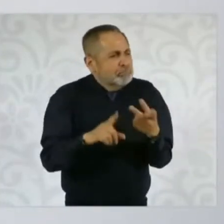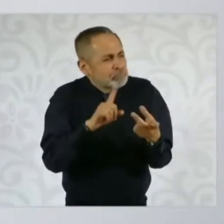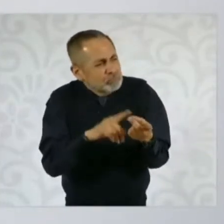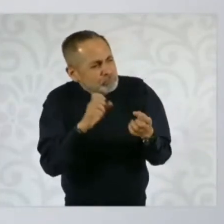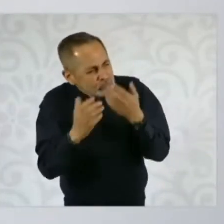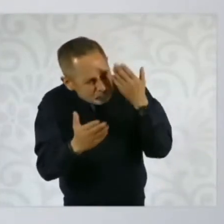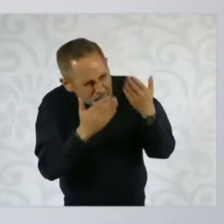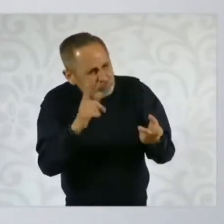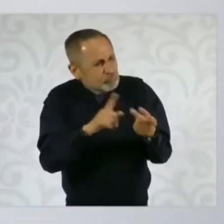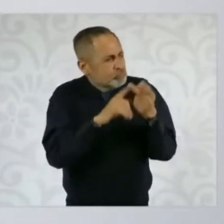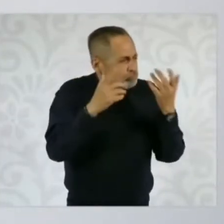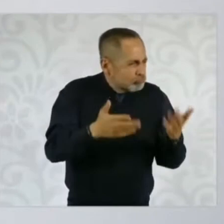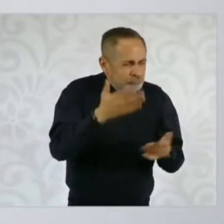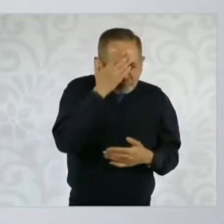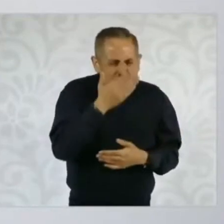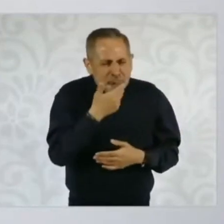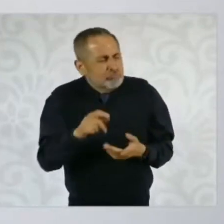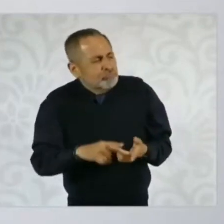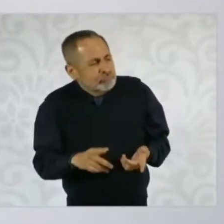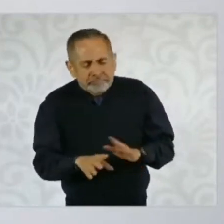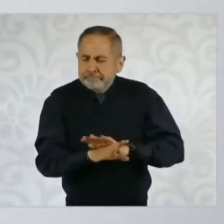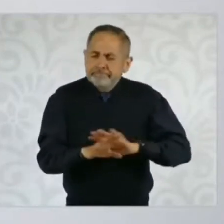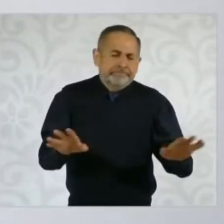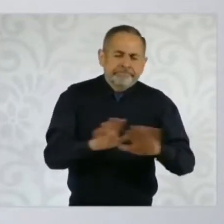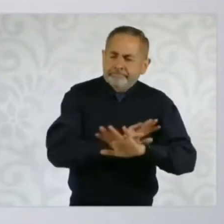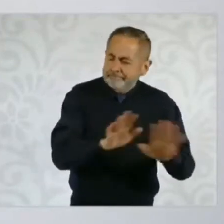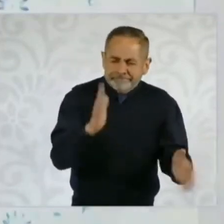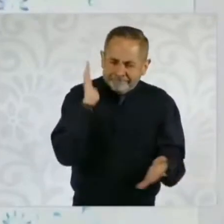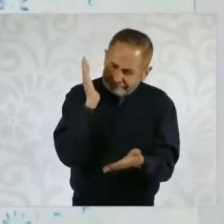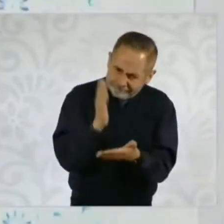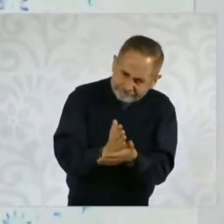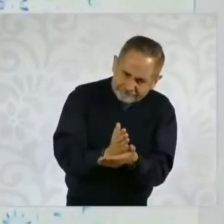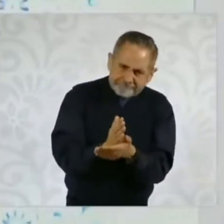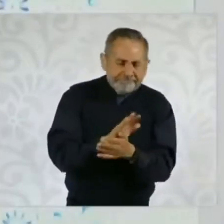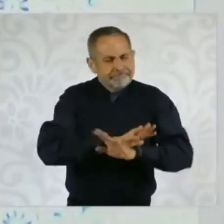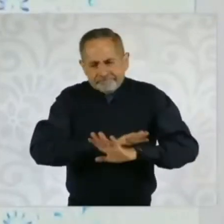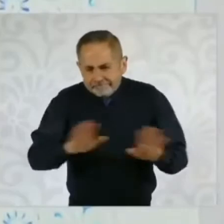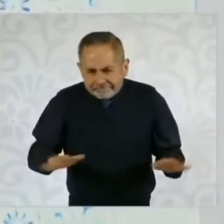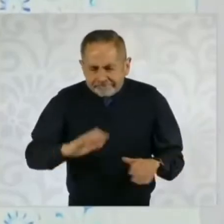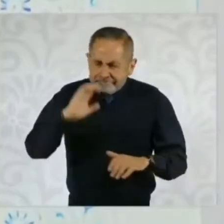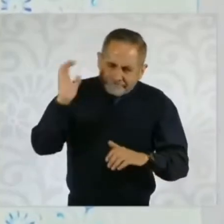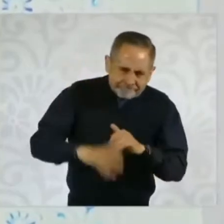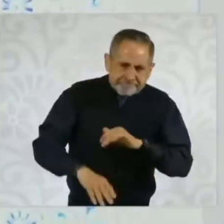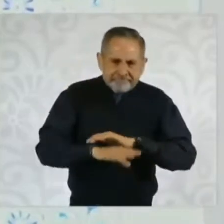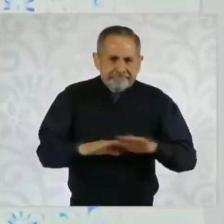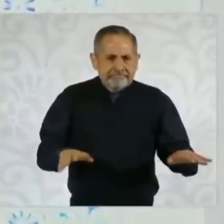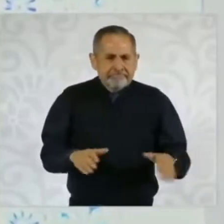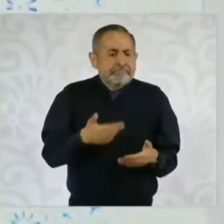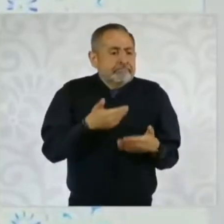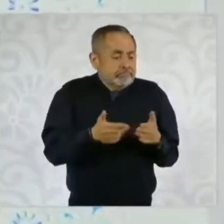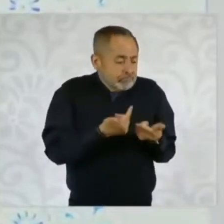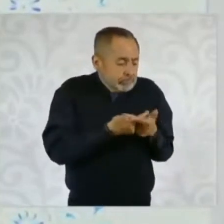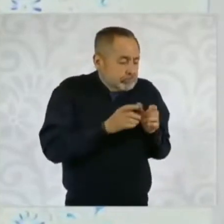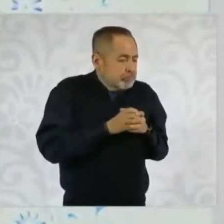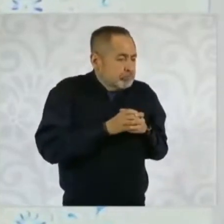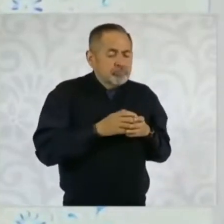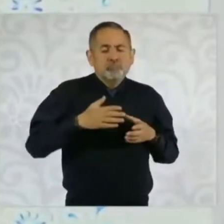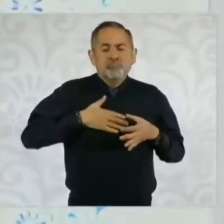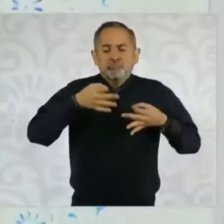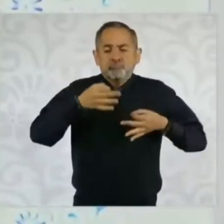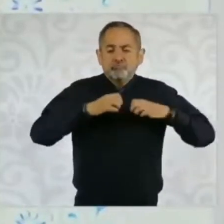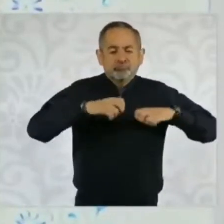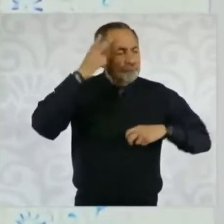ahora no va a depender el nombramiento de un juez, de una jueza, de un grupito o de un magistrado